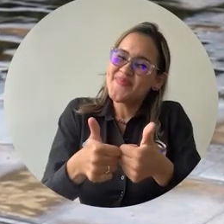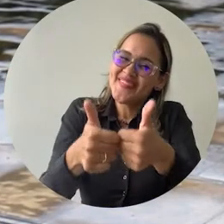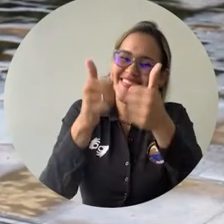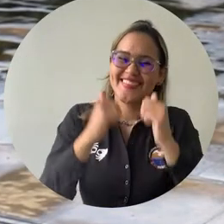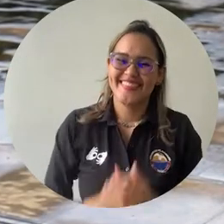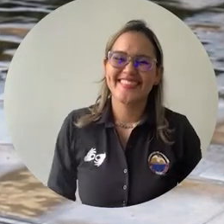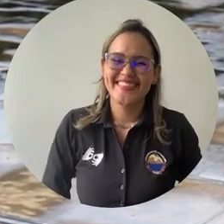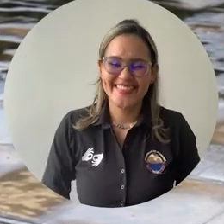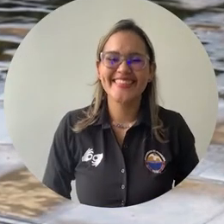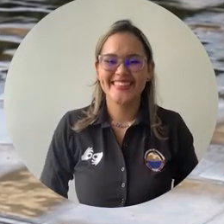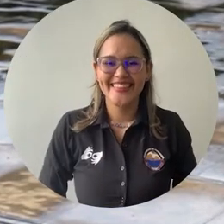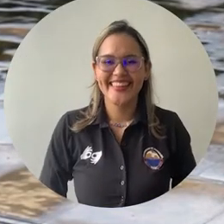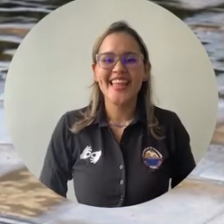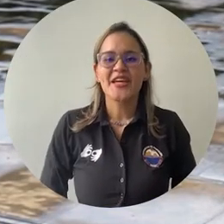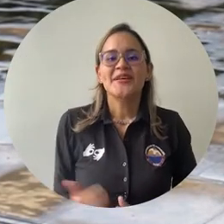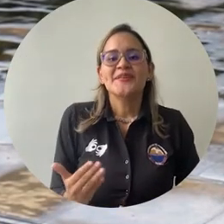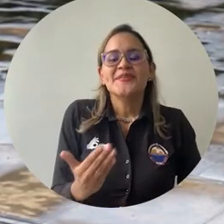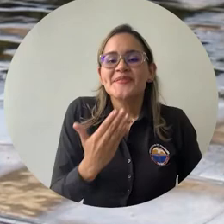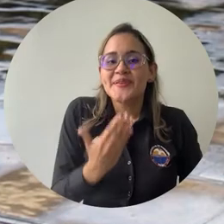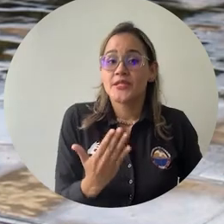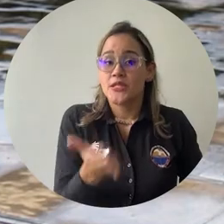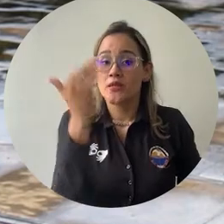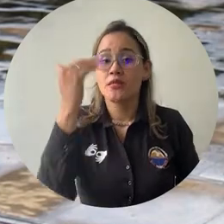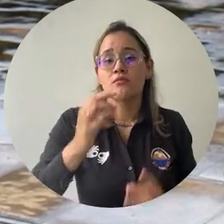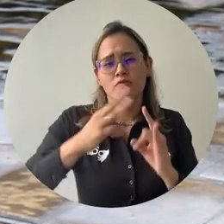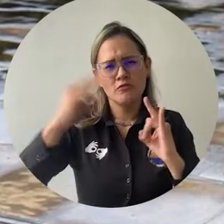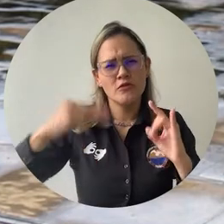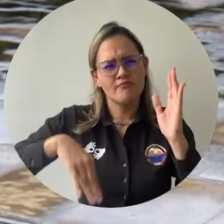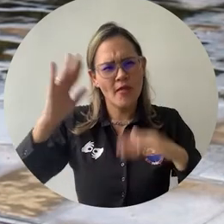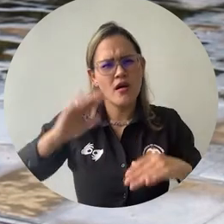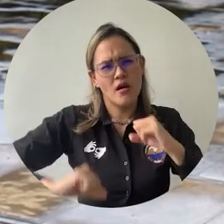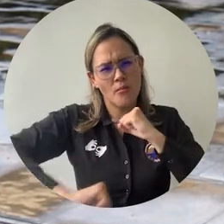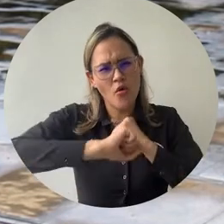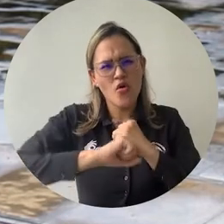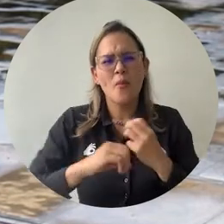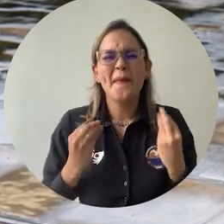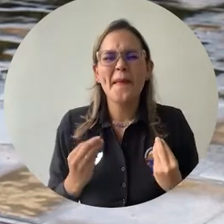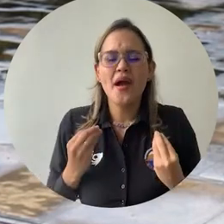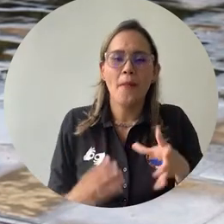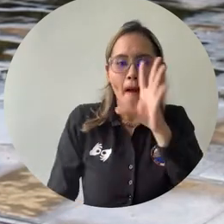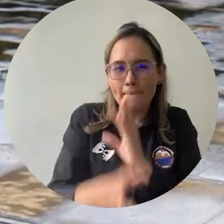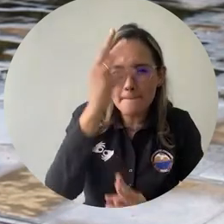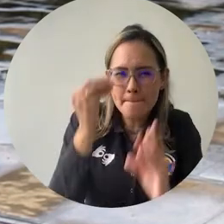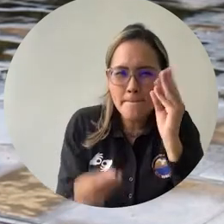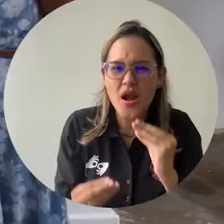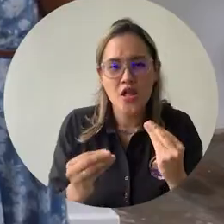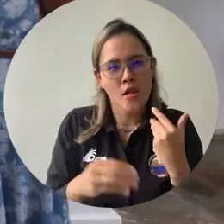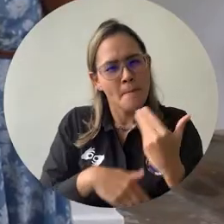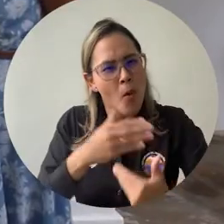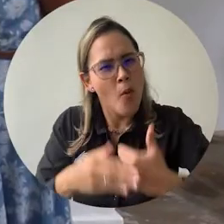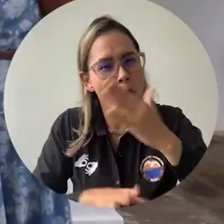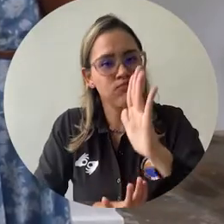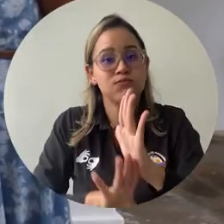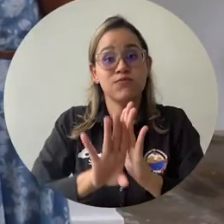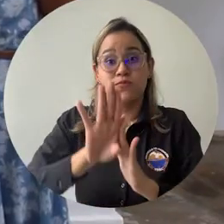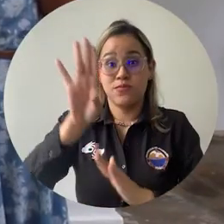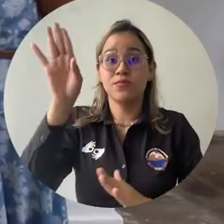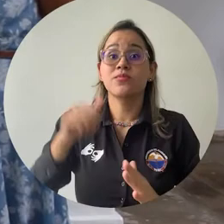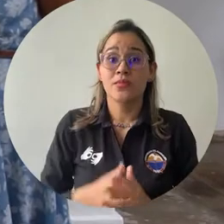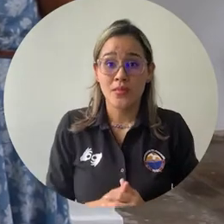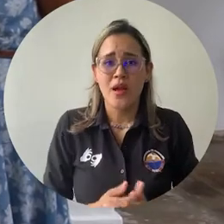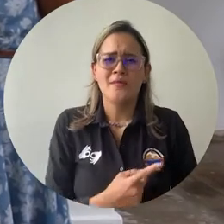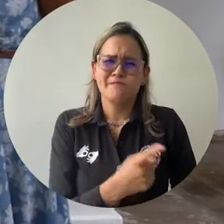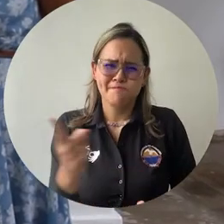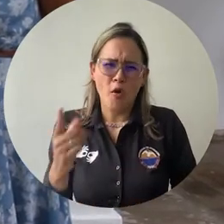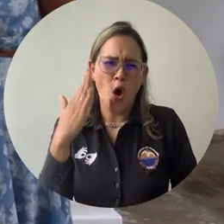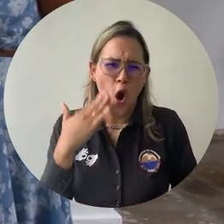para nosotros, porque realmente con ellos hemos aprendido, hemos avanzado, cuenta con jóvenes,